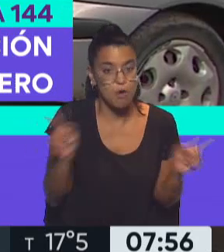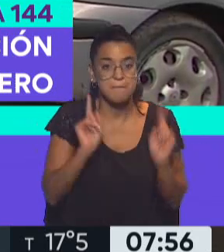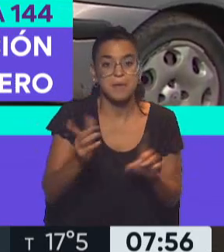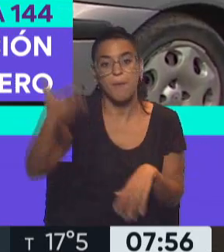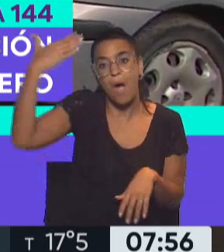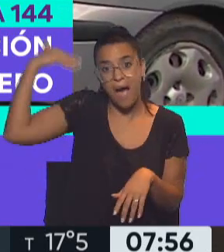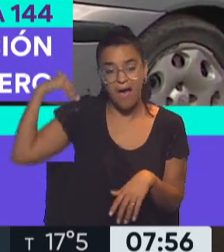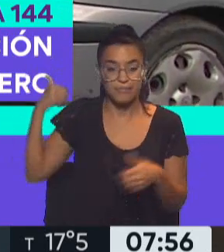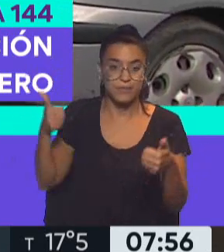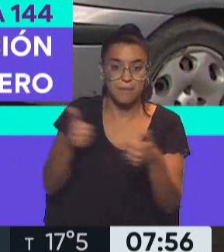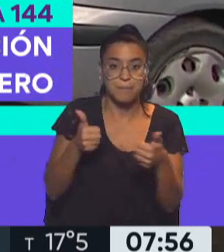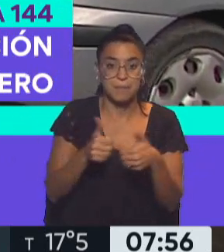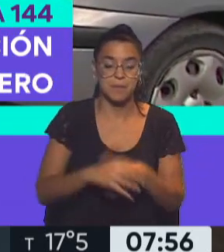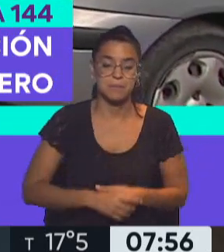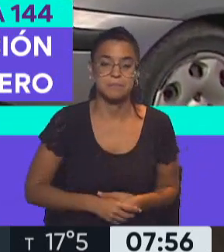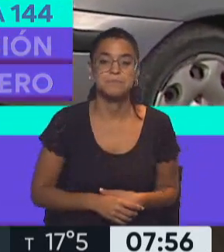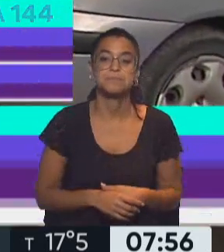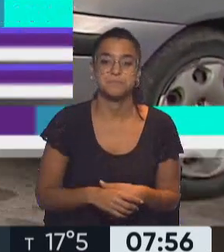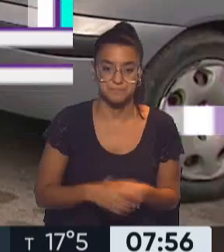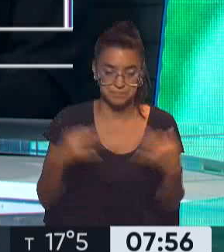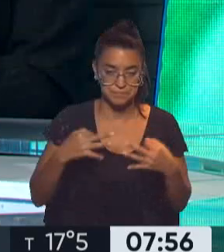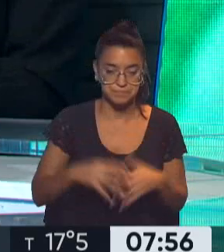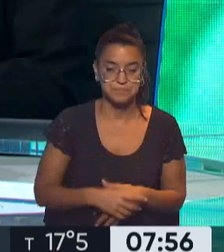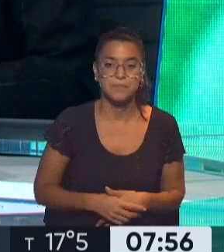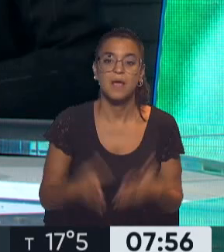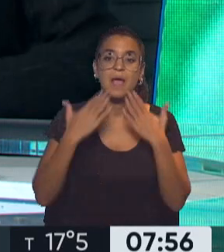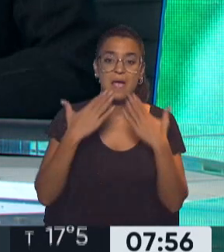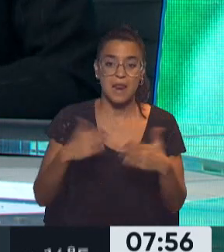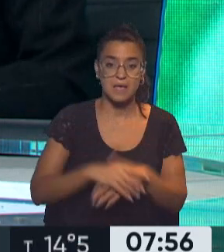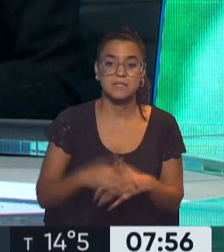las otras dos perimetrales. Laura. Muchas gracias, Laura, por la información. Gracias.